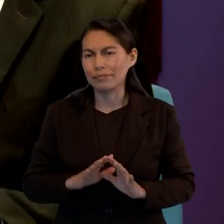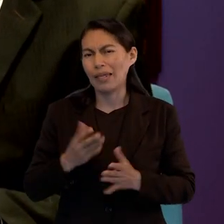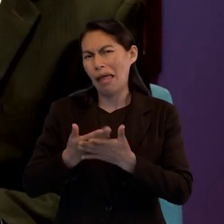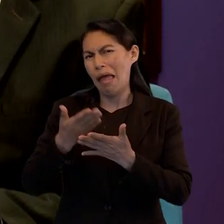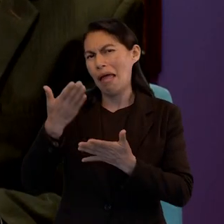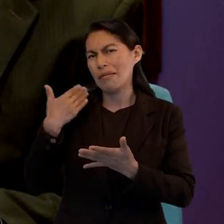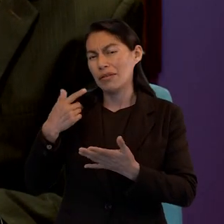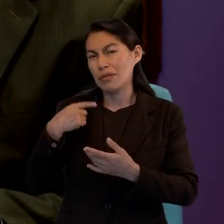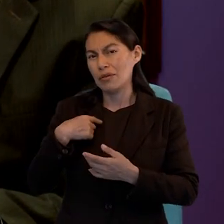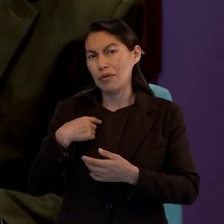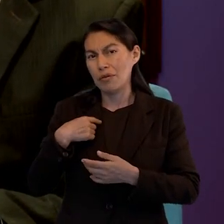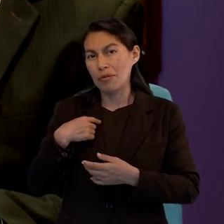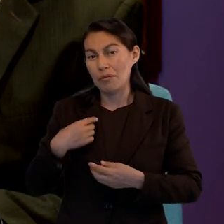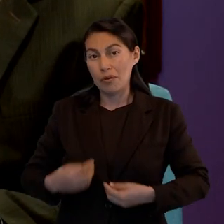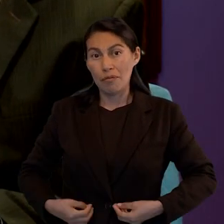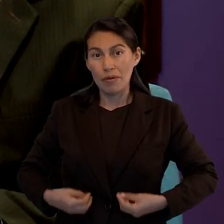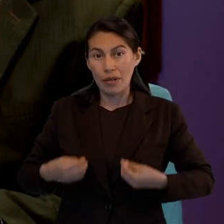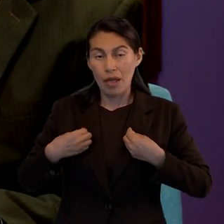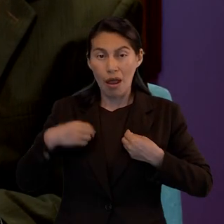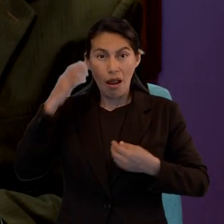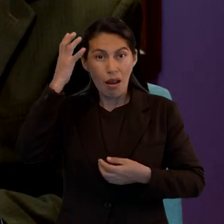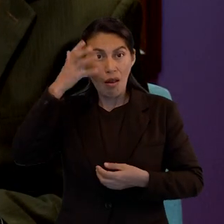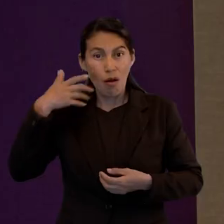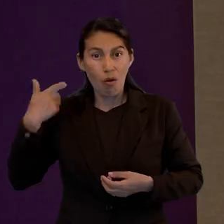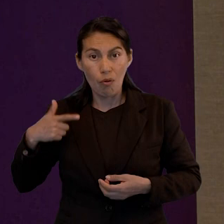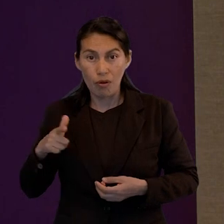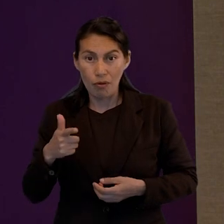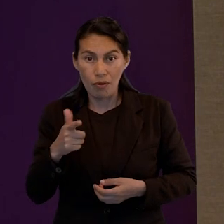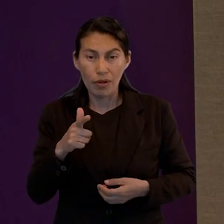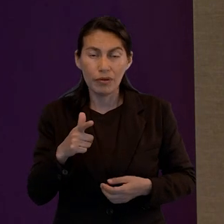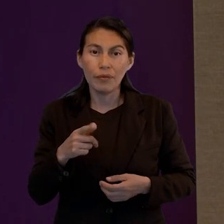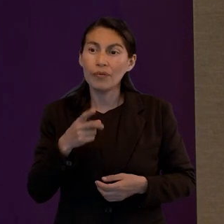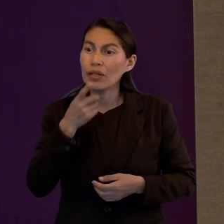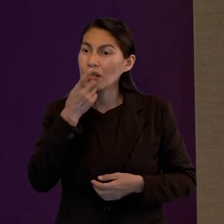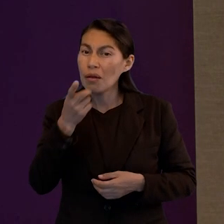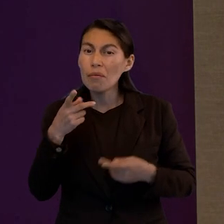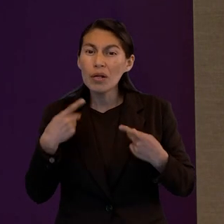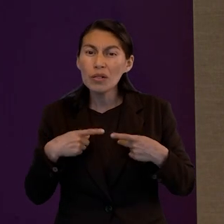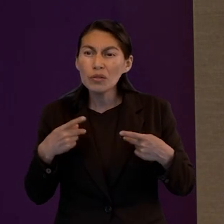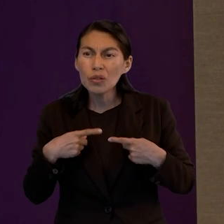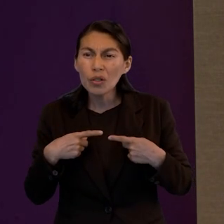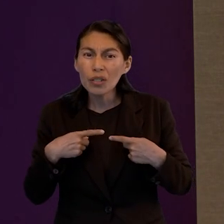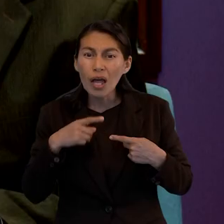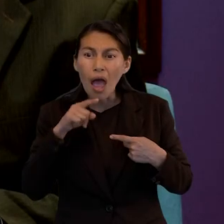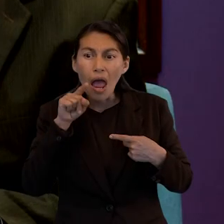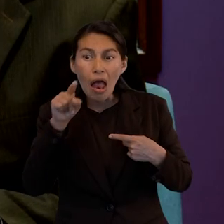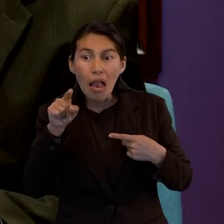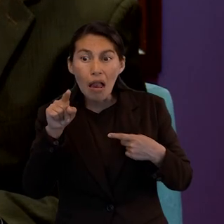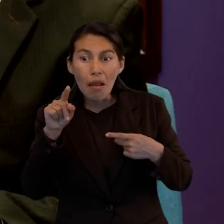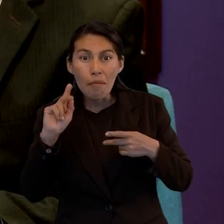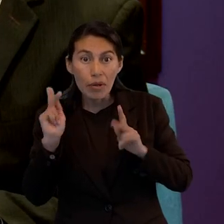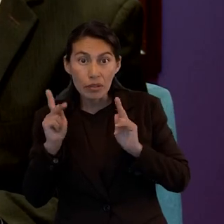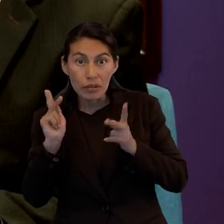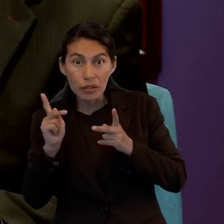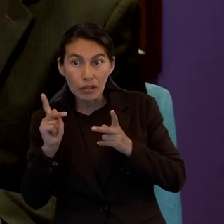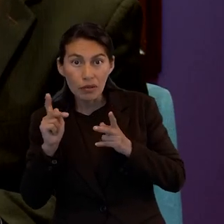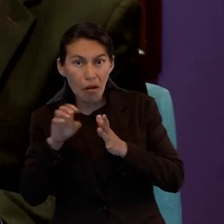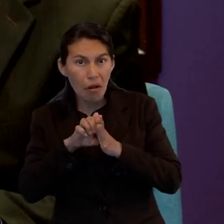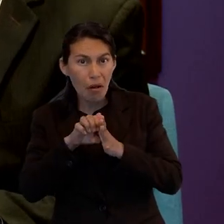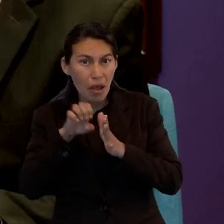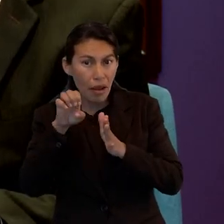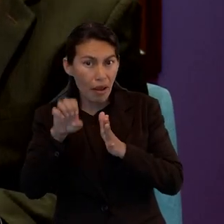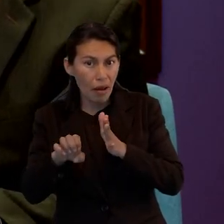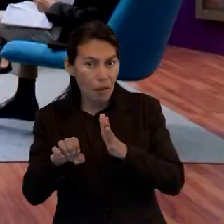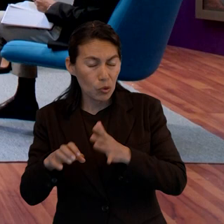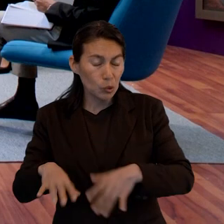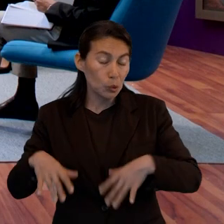el testimonio de unas personas que se bautizaron y que nunca olvidaron el ejemplo de un vecino que fue pastor de